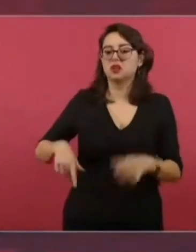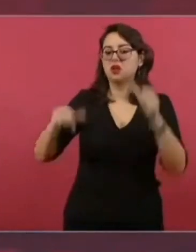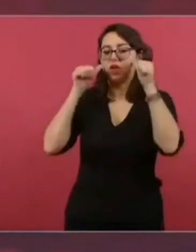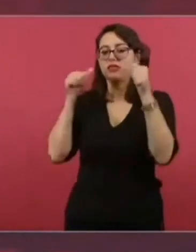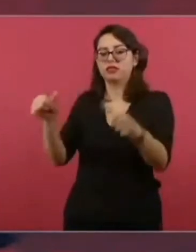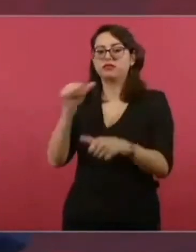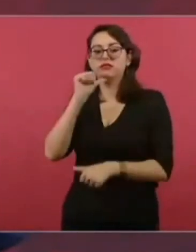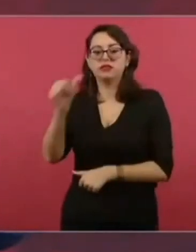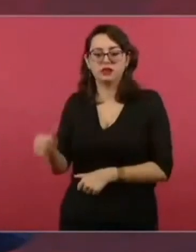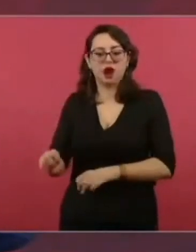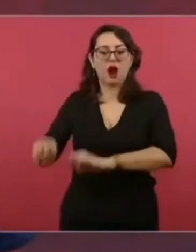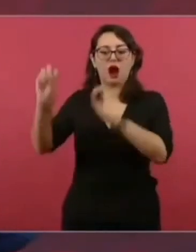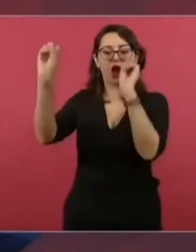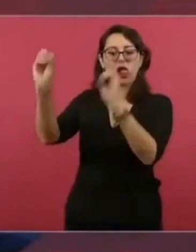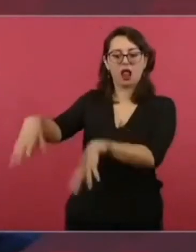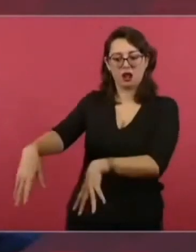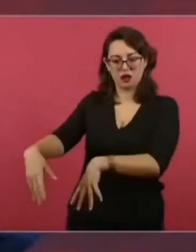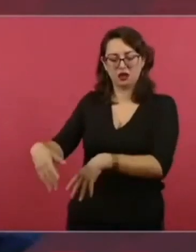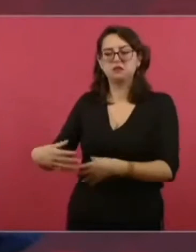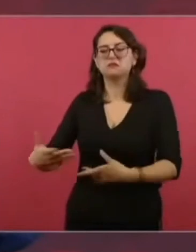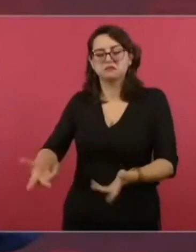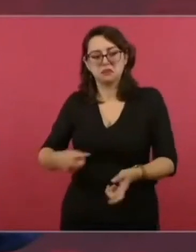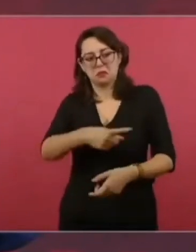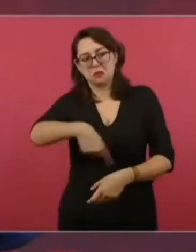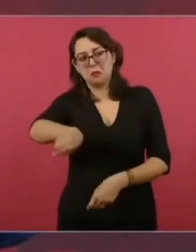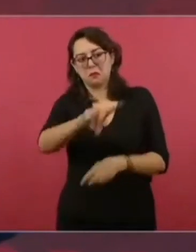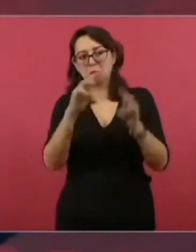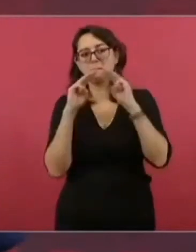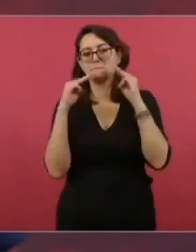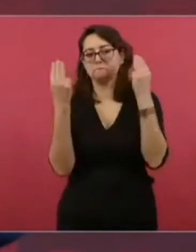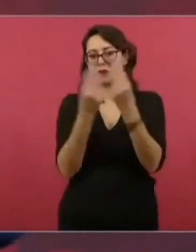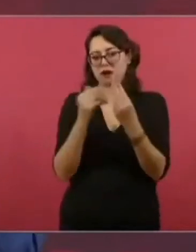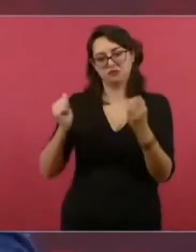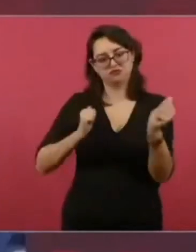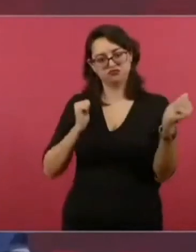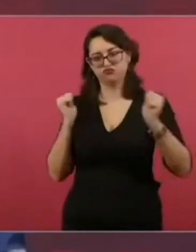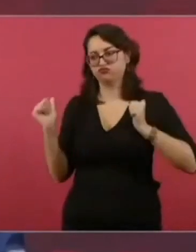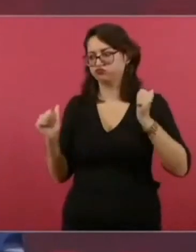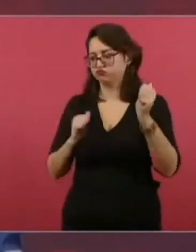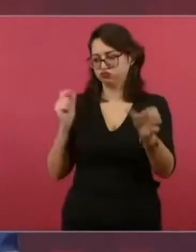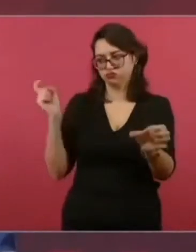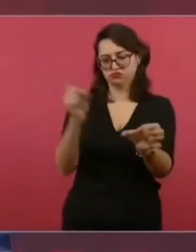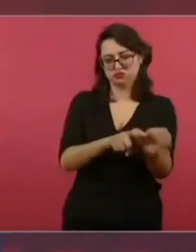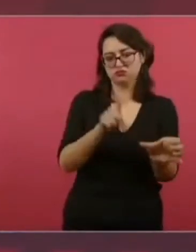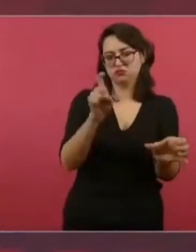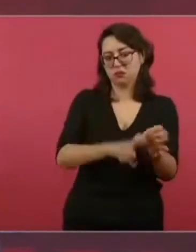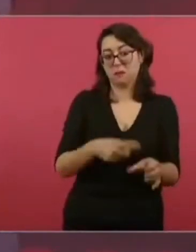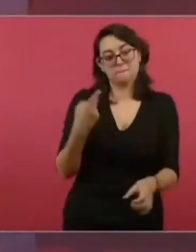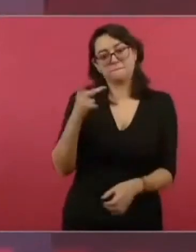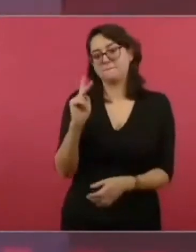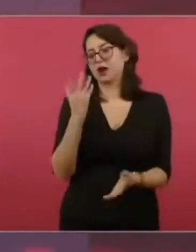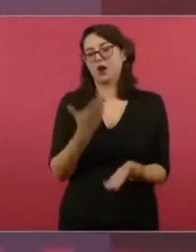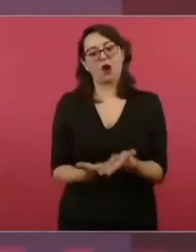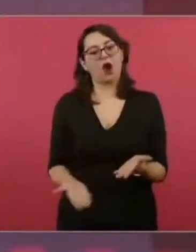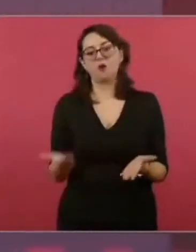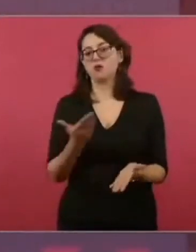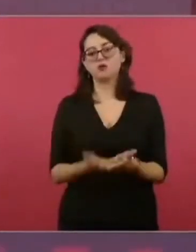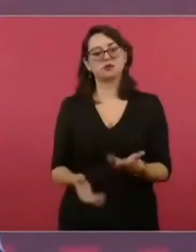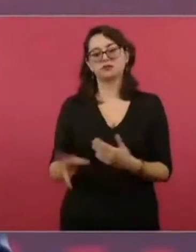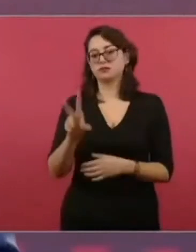Que no se volteaba a ver a los pobres. Y lo segundo, que es también muy importante,